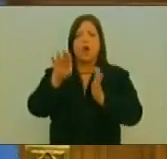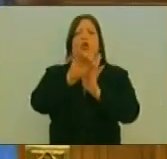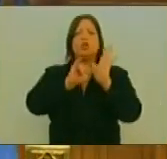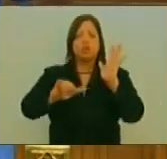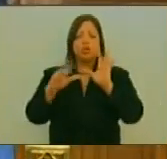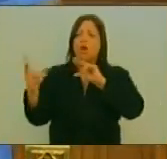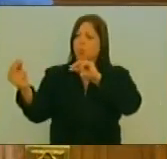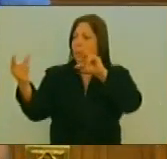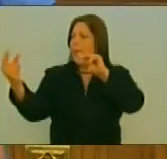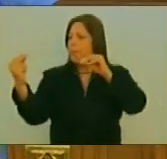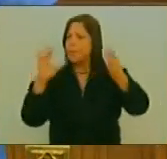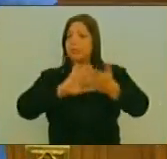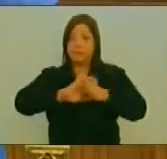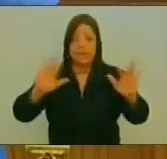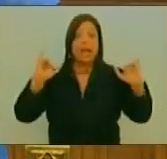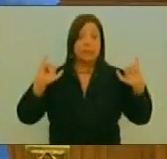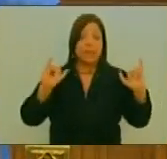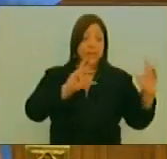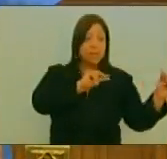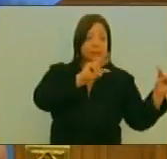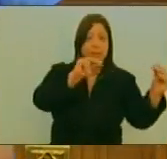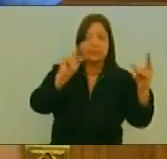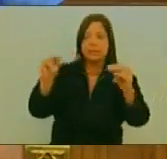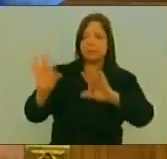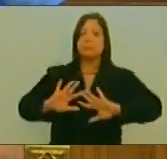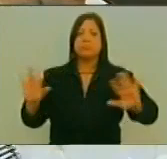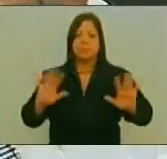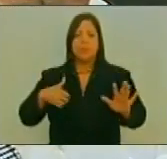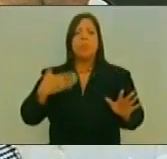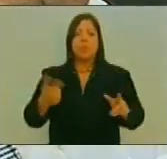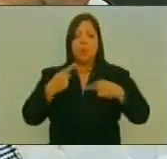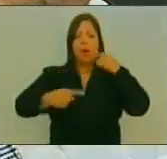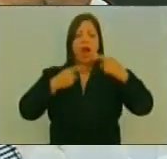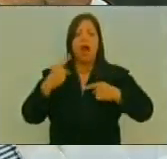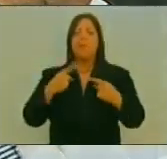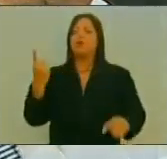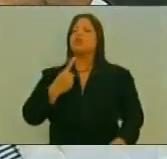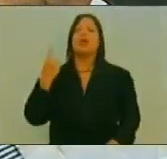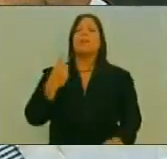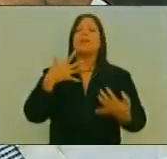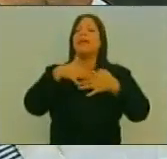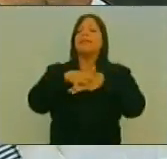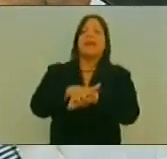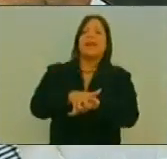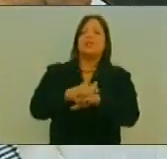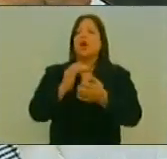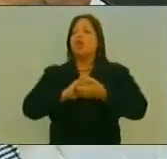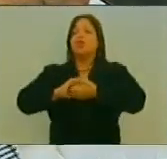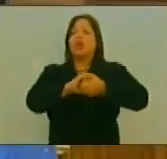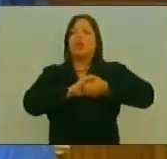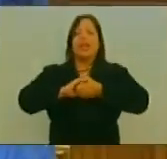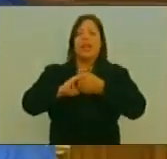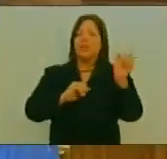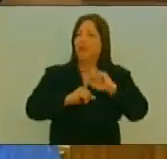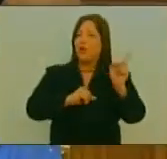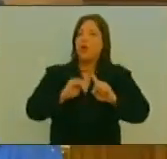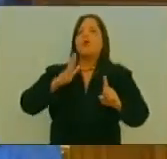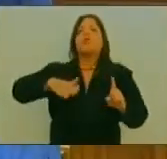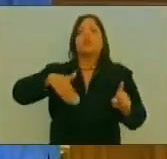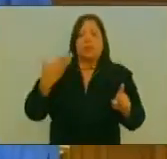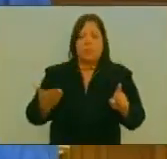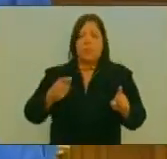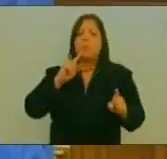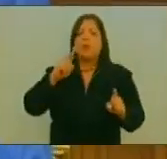discutido Con varios De mis colegas Acá Podamos hablar Ya no solamente De integración Y de solidaridad Sino que podamos